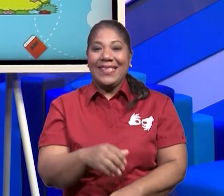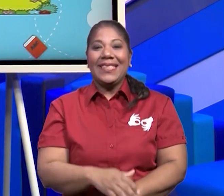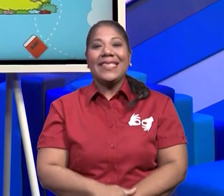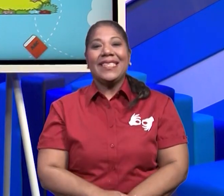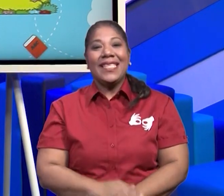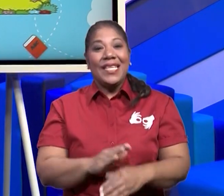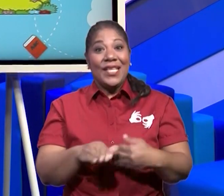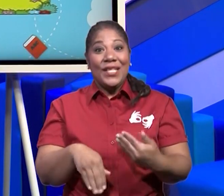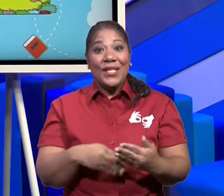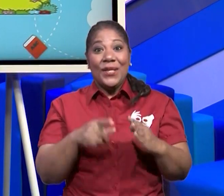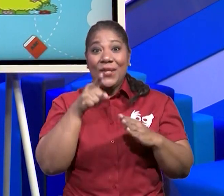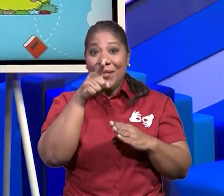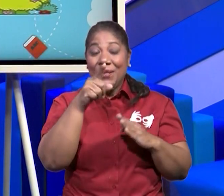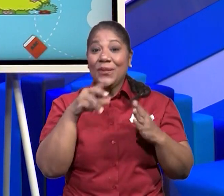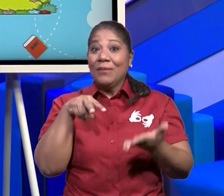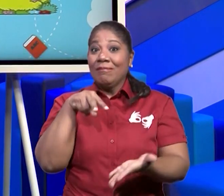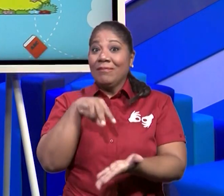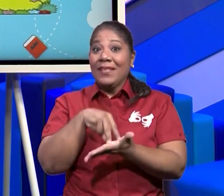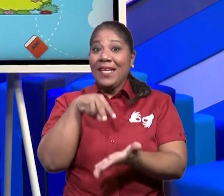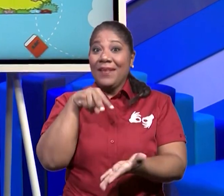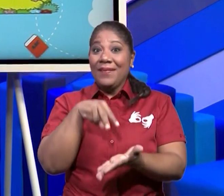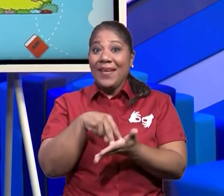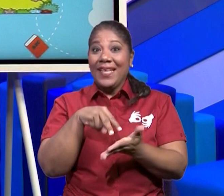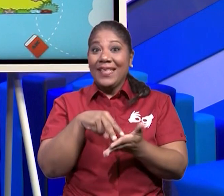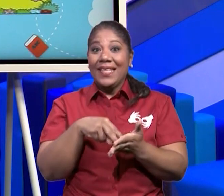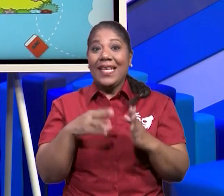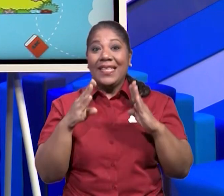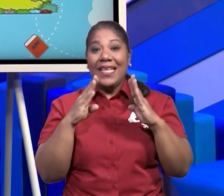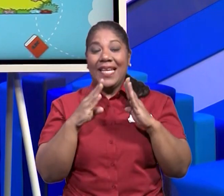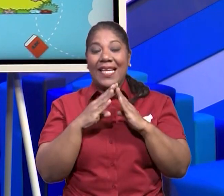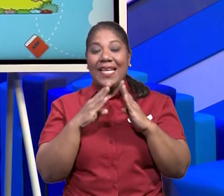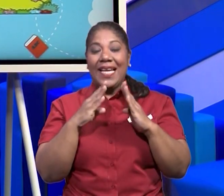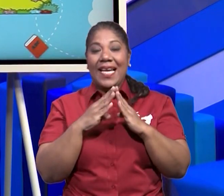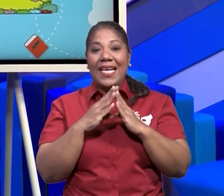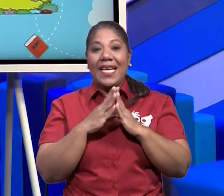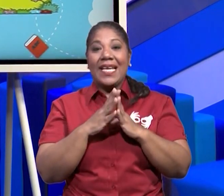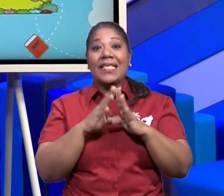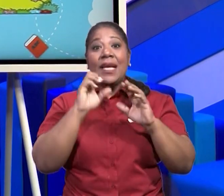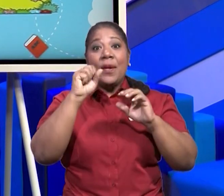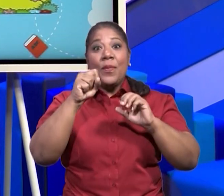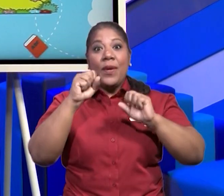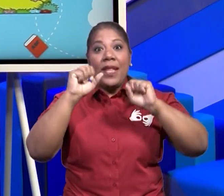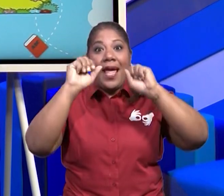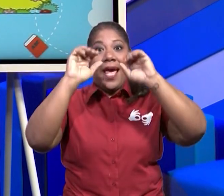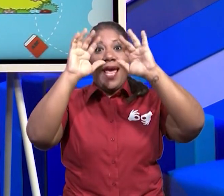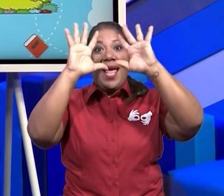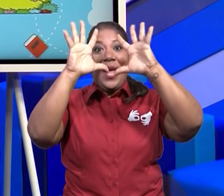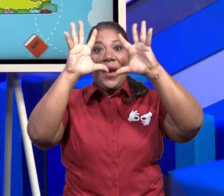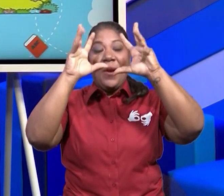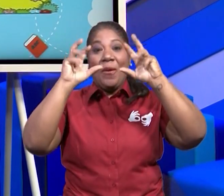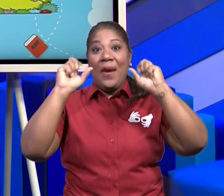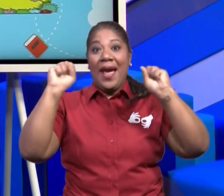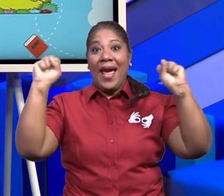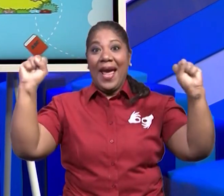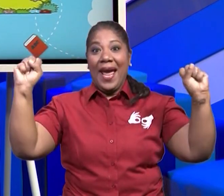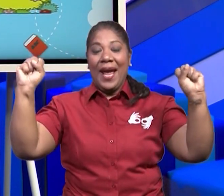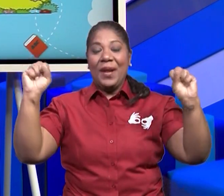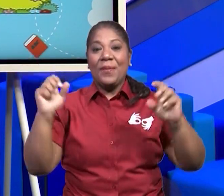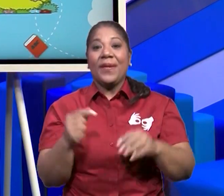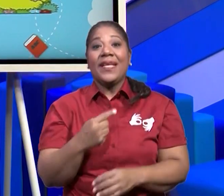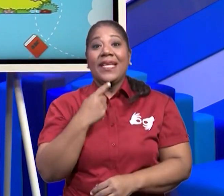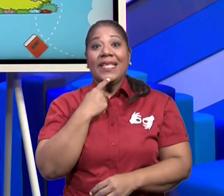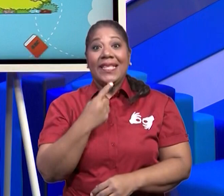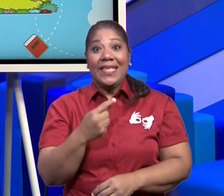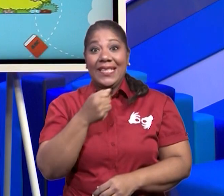casa de pie vamos a cantar, vamos a cantar. Para estirar nuestro cuerpo, nuestras extremidades. Y el